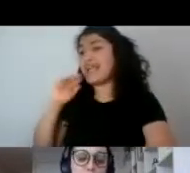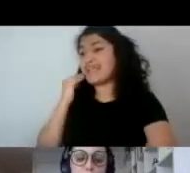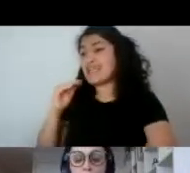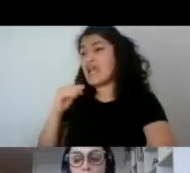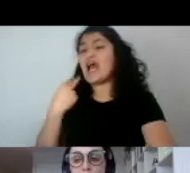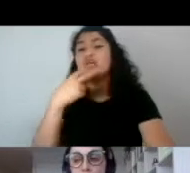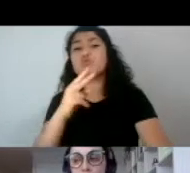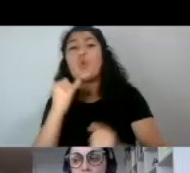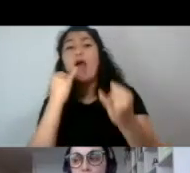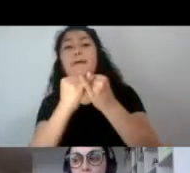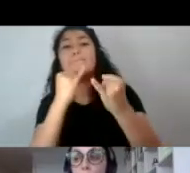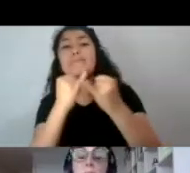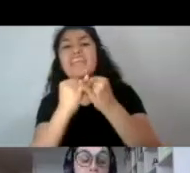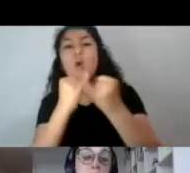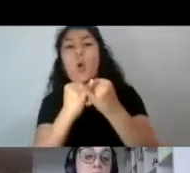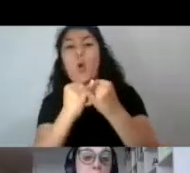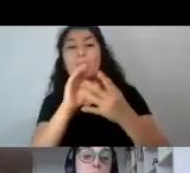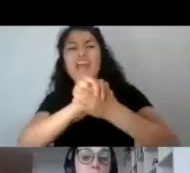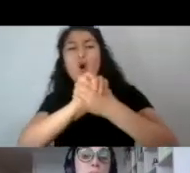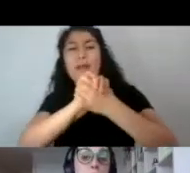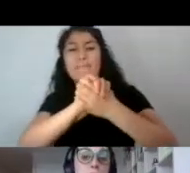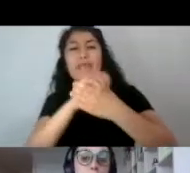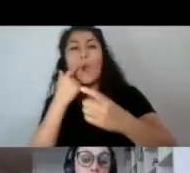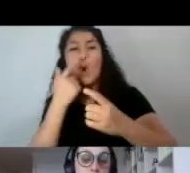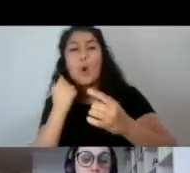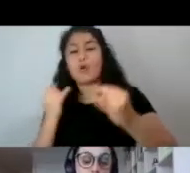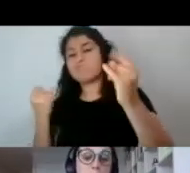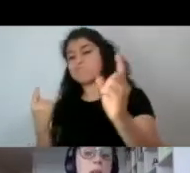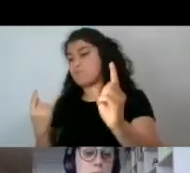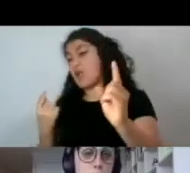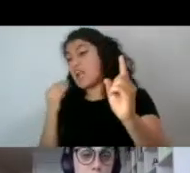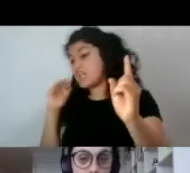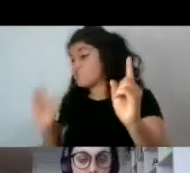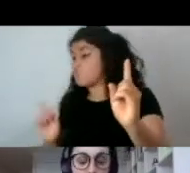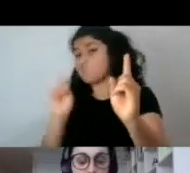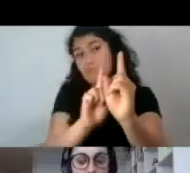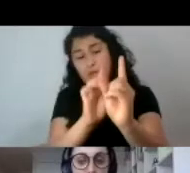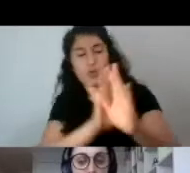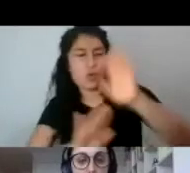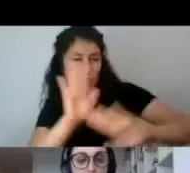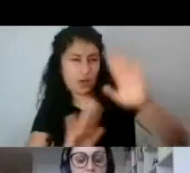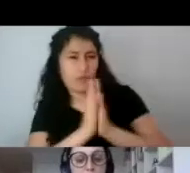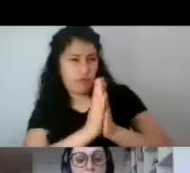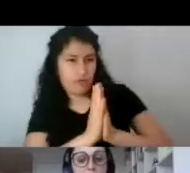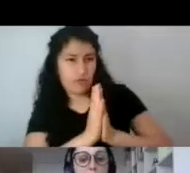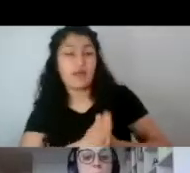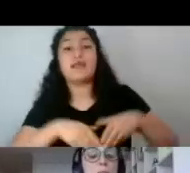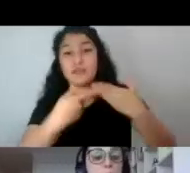su representante de la masculinidad hegemónica en los juegos del hambre, ¿no? O sea,